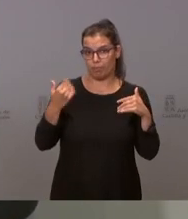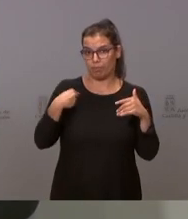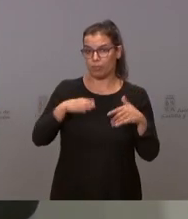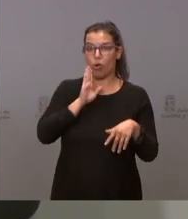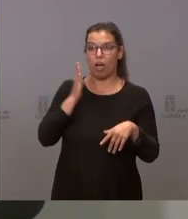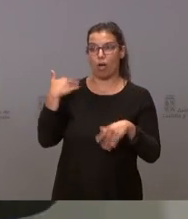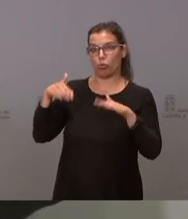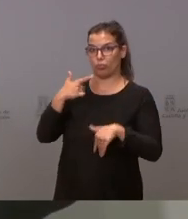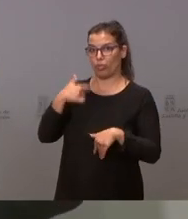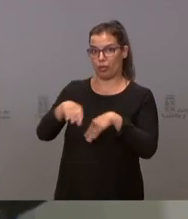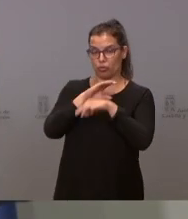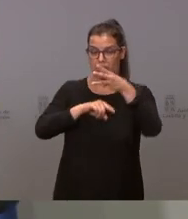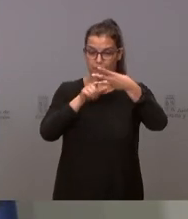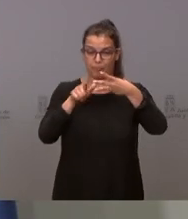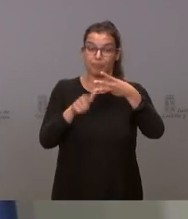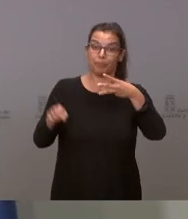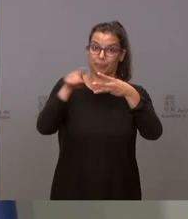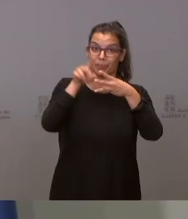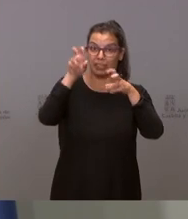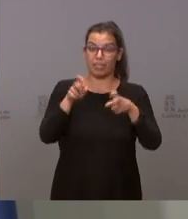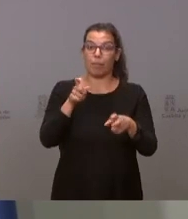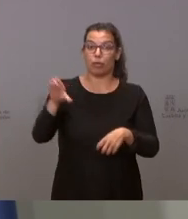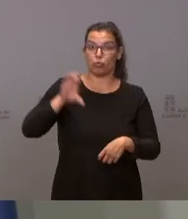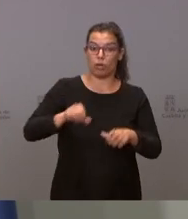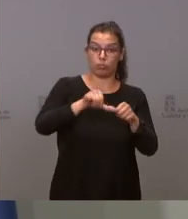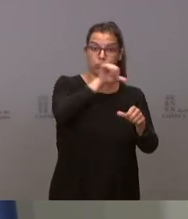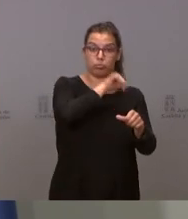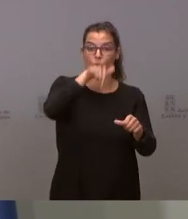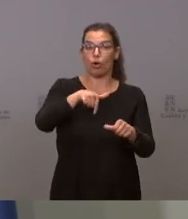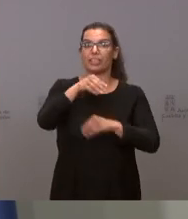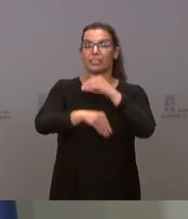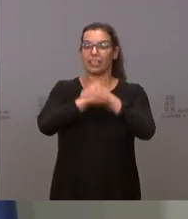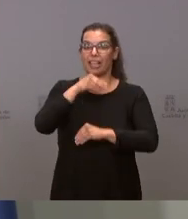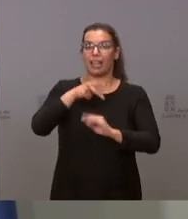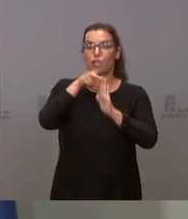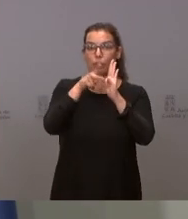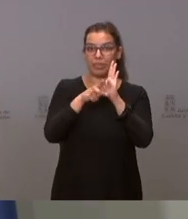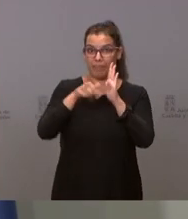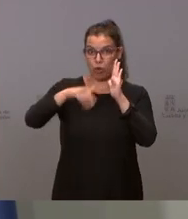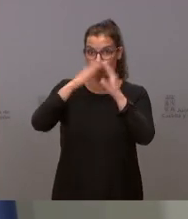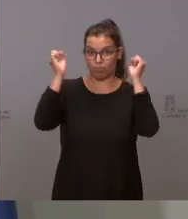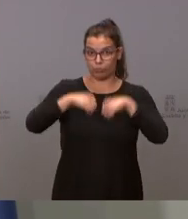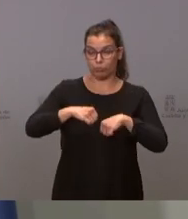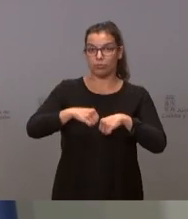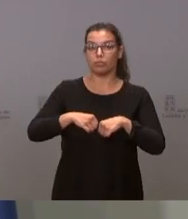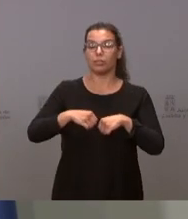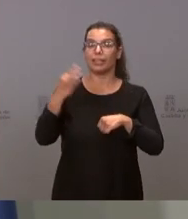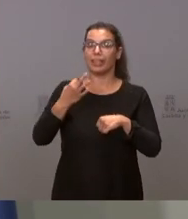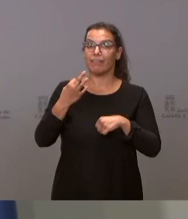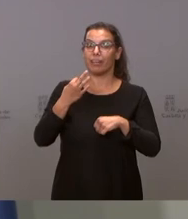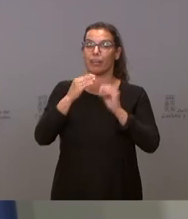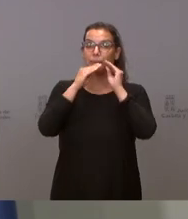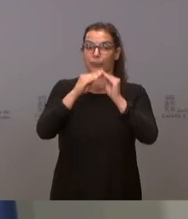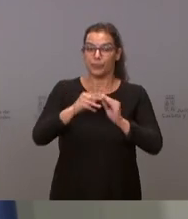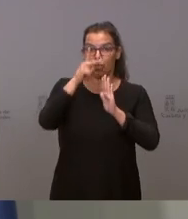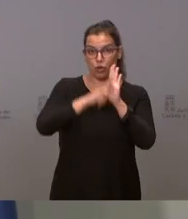consejera y sobre los efectos retroactivos, lo que se aprueba hoy son las directrices que se han de elaborar